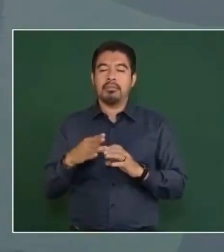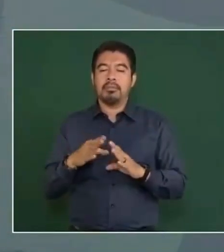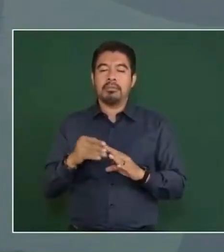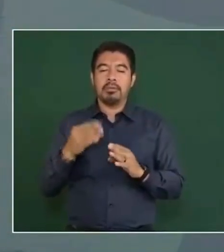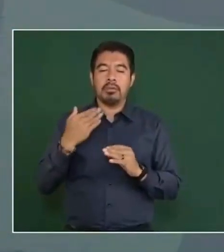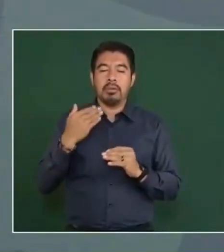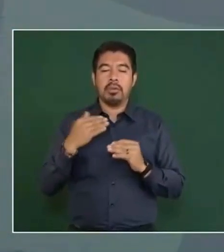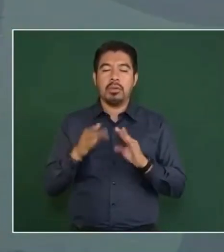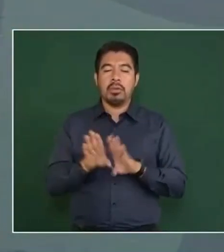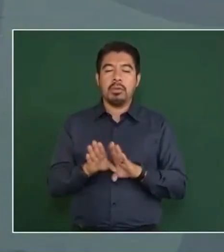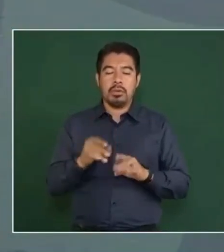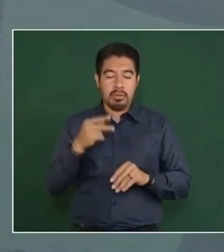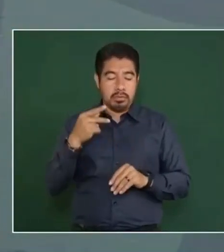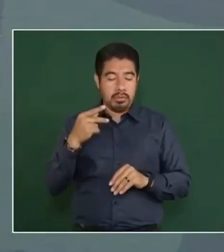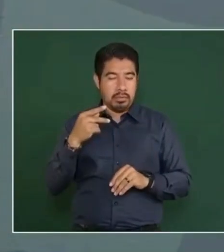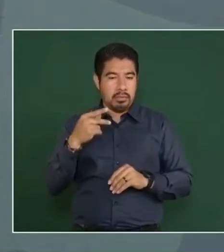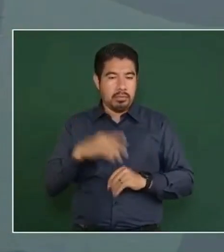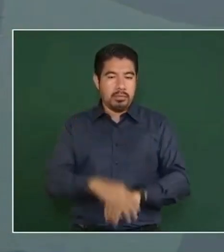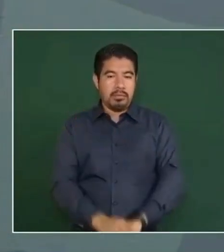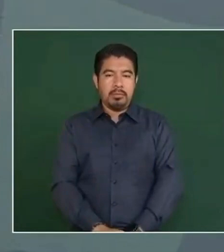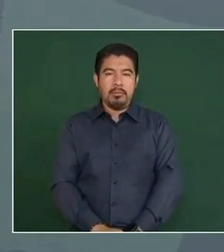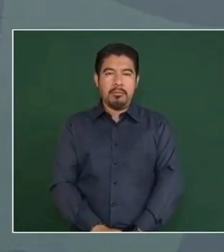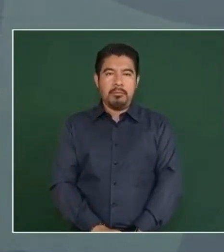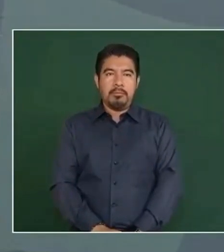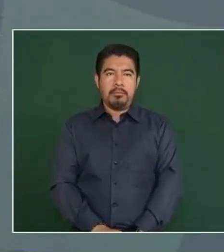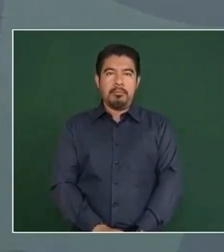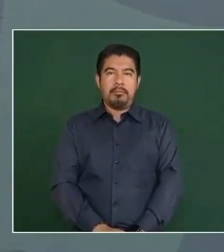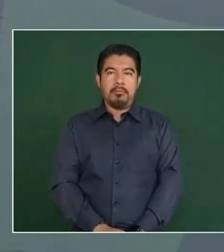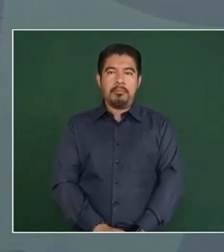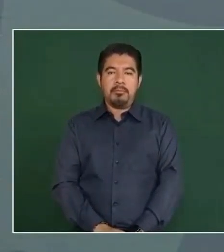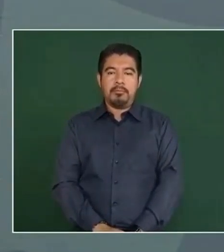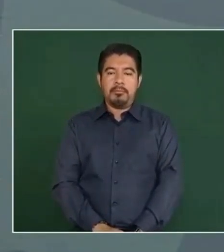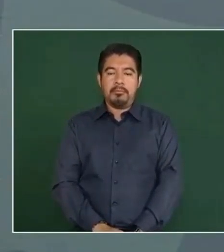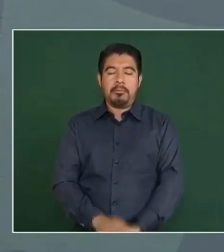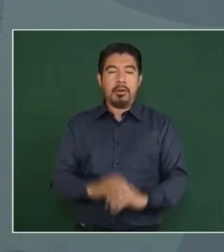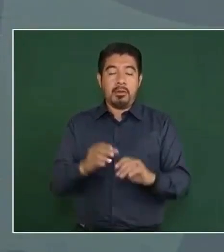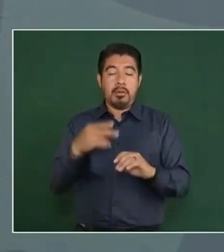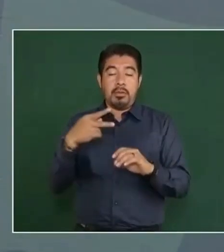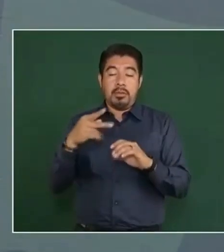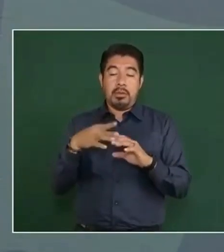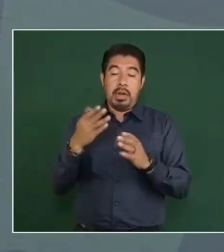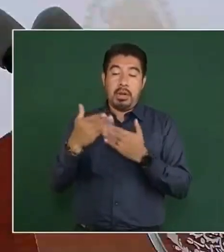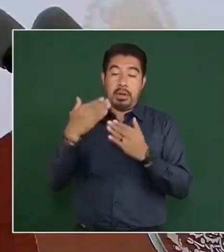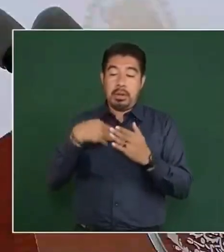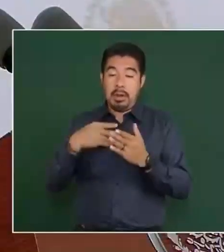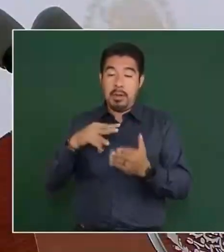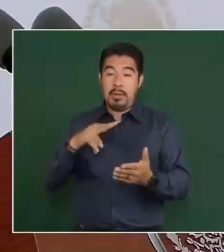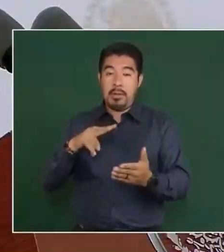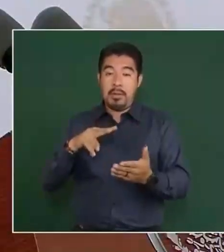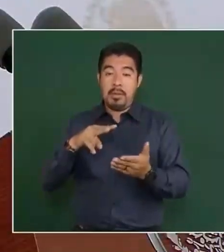el mismo peso, la misma importancia de antes.